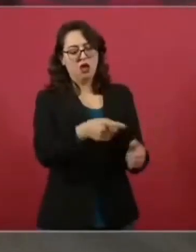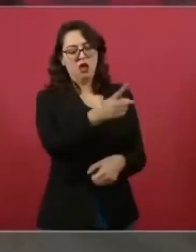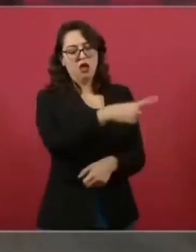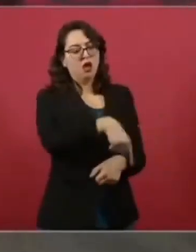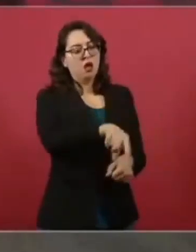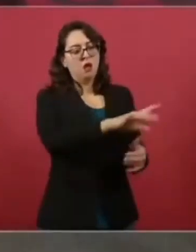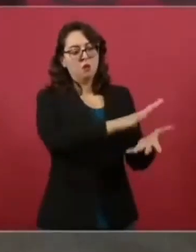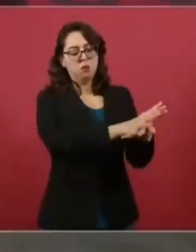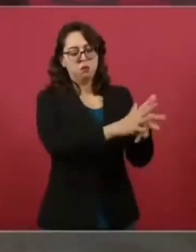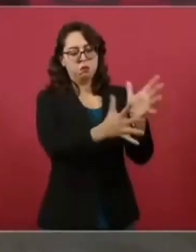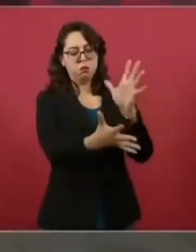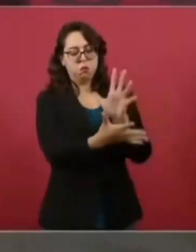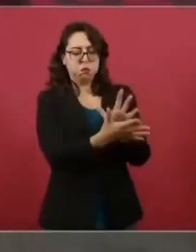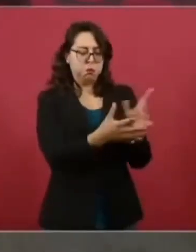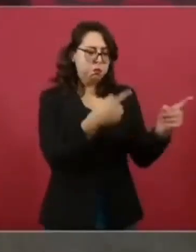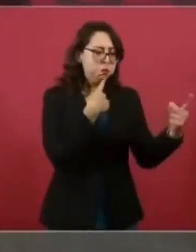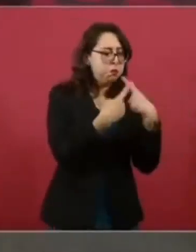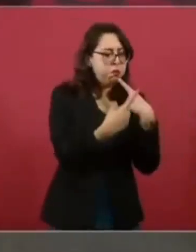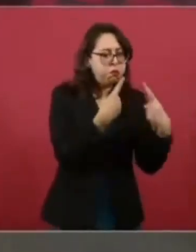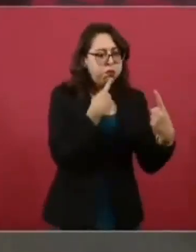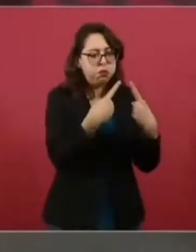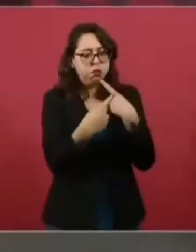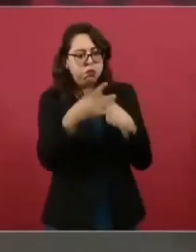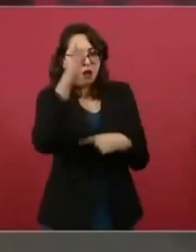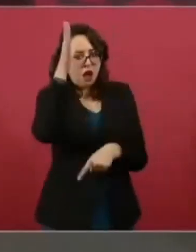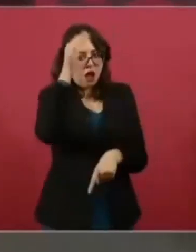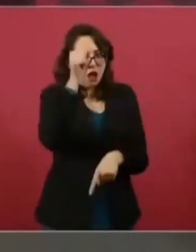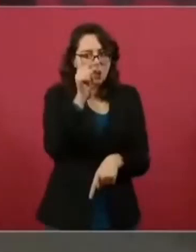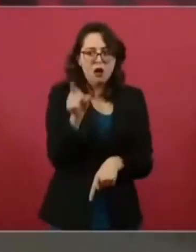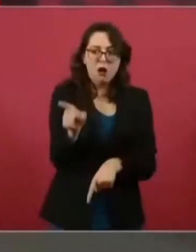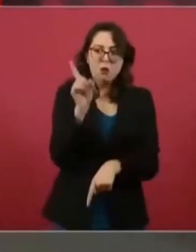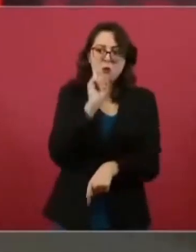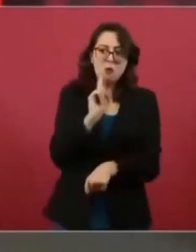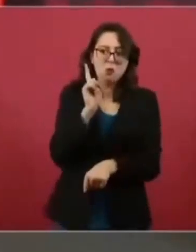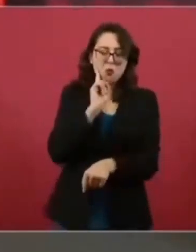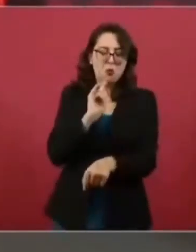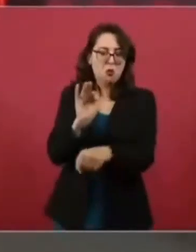con Salinas, con Calderón,